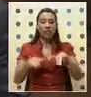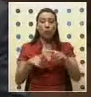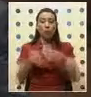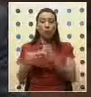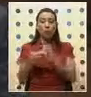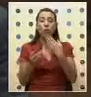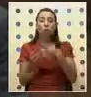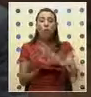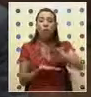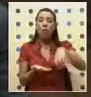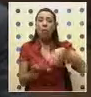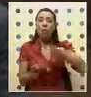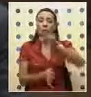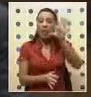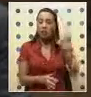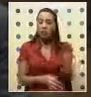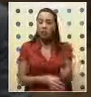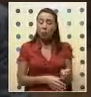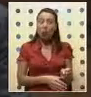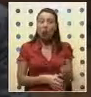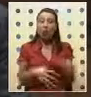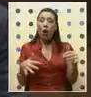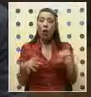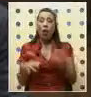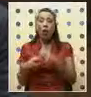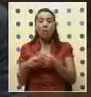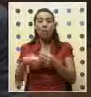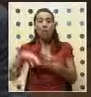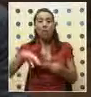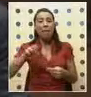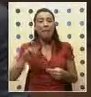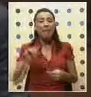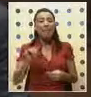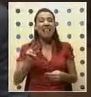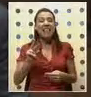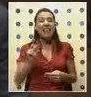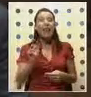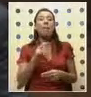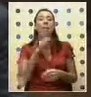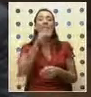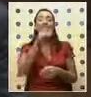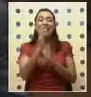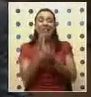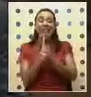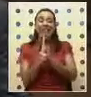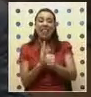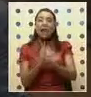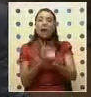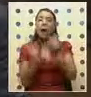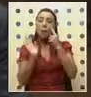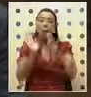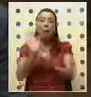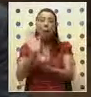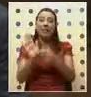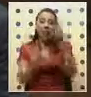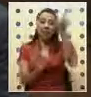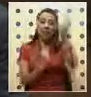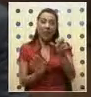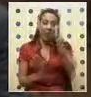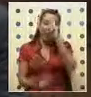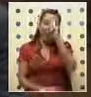eso, cuando el pueblo sudafricano utiliza el nombre de Madiba para referirse a su líder, lo hace como una muestra de respeto a él,